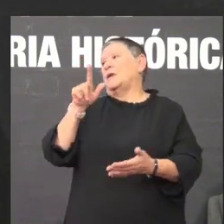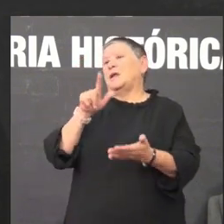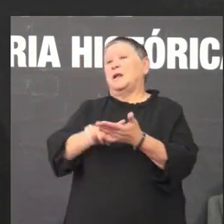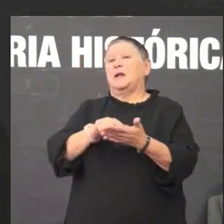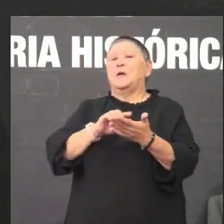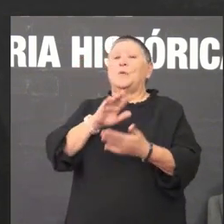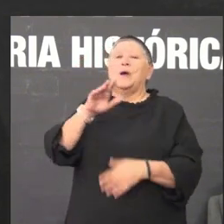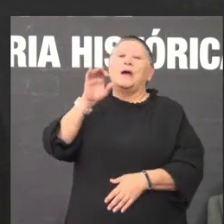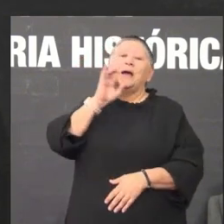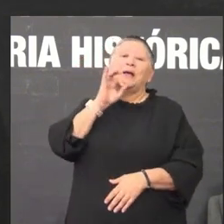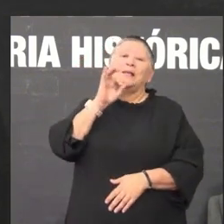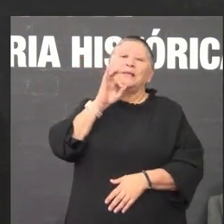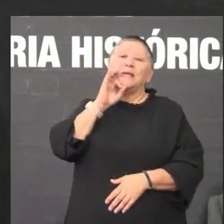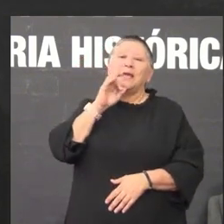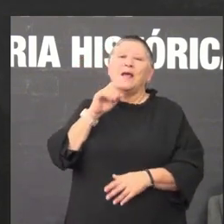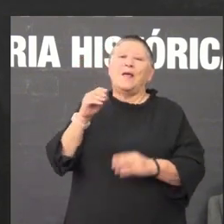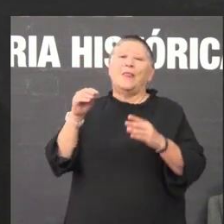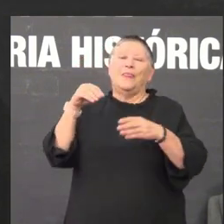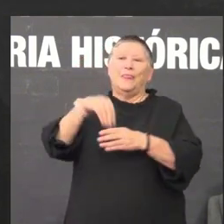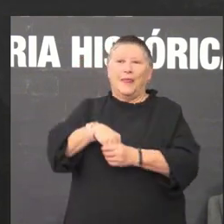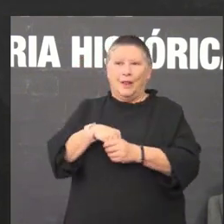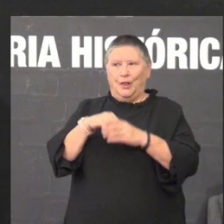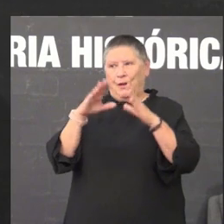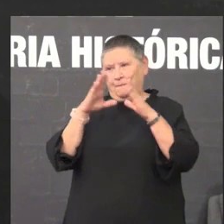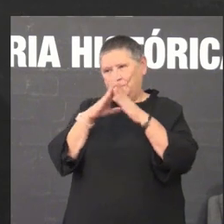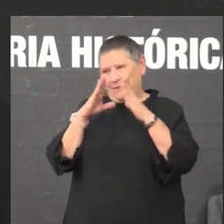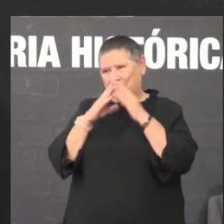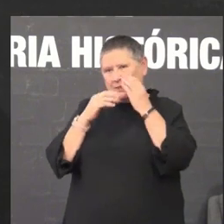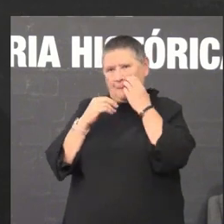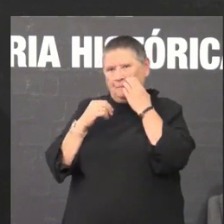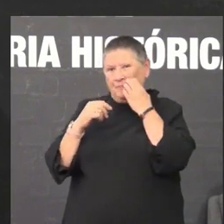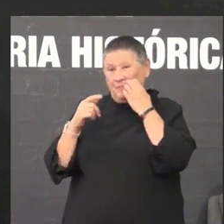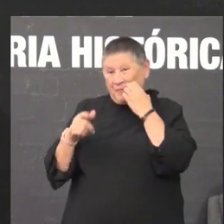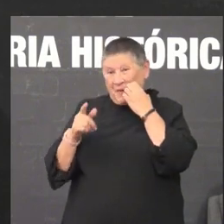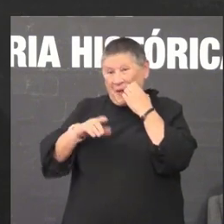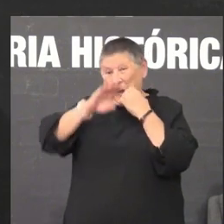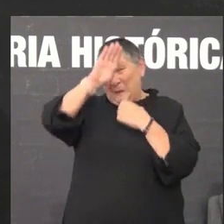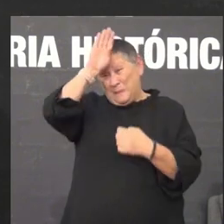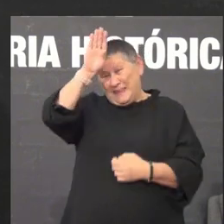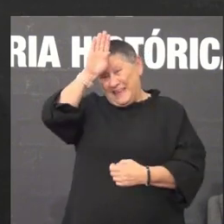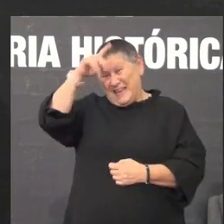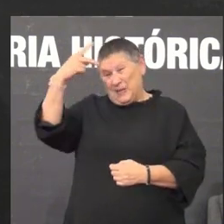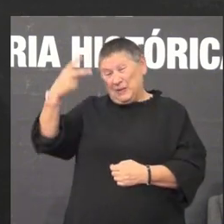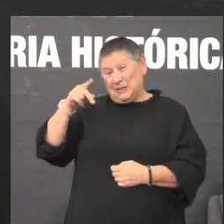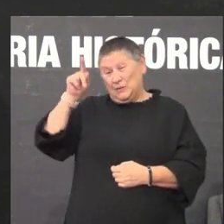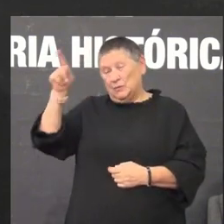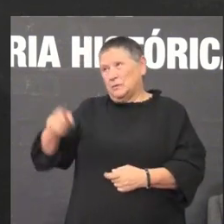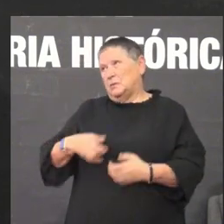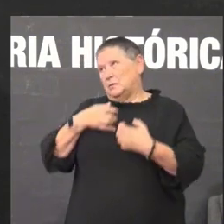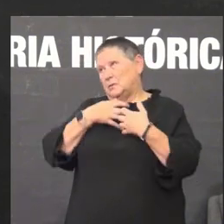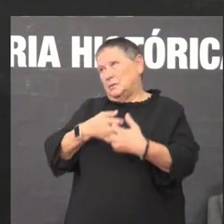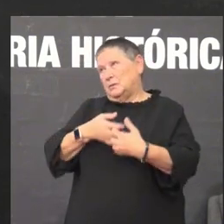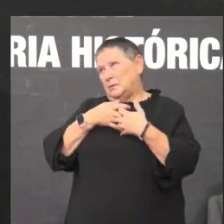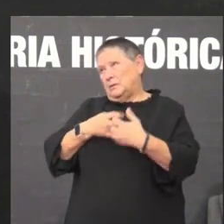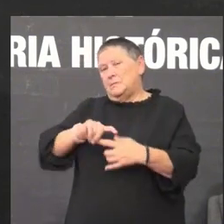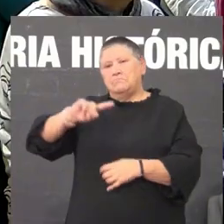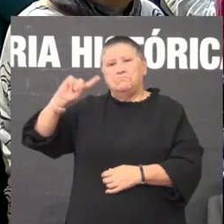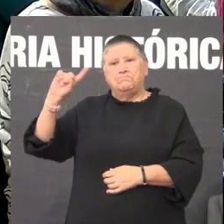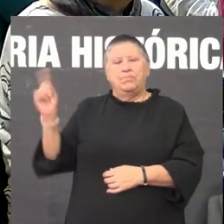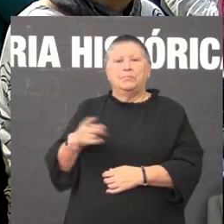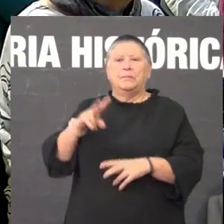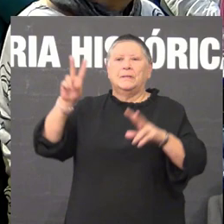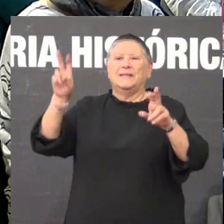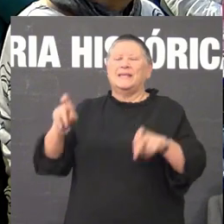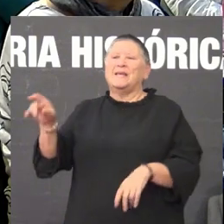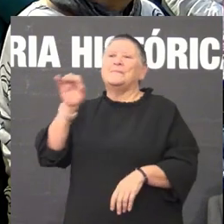litúrxica eu non conheço outra lingua tan batallada no Conselho Vaticano II de verdade é a lingua máis batallada a nivel mundial